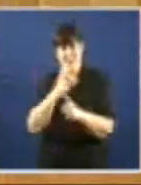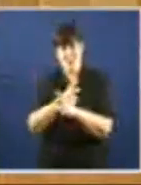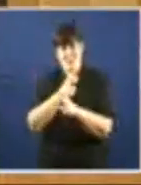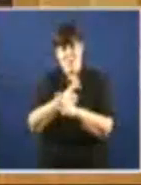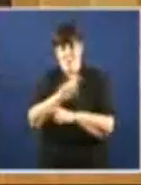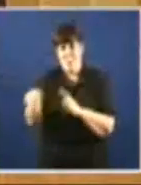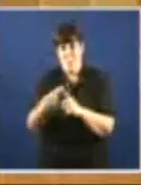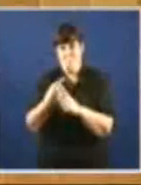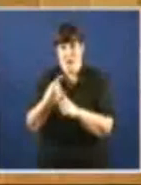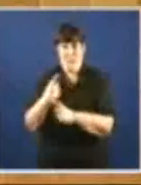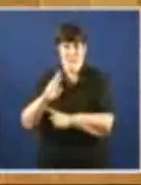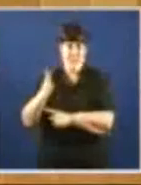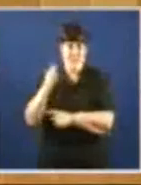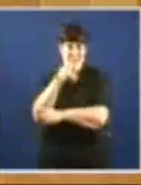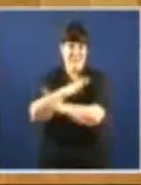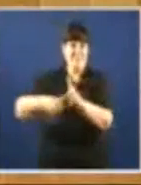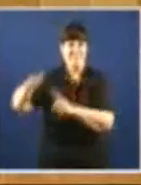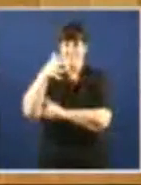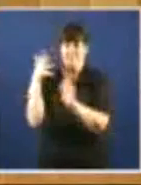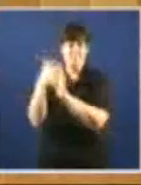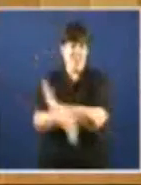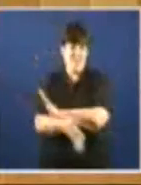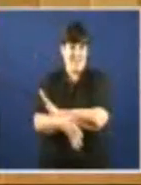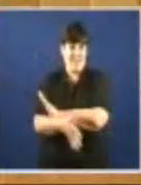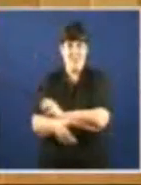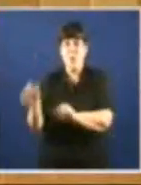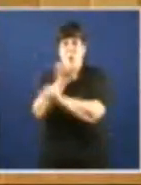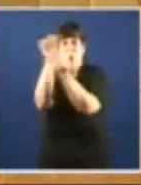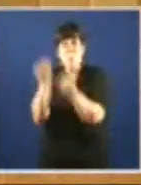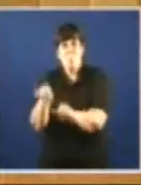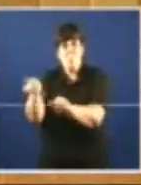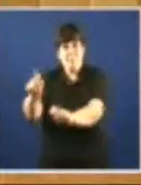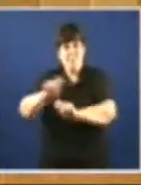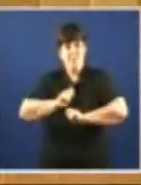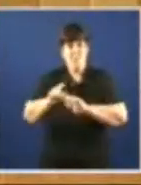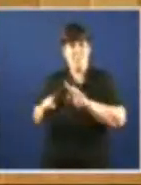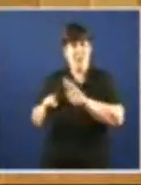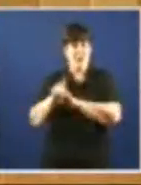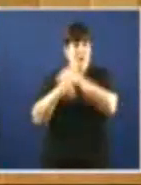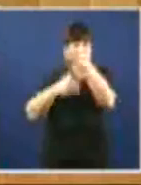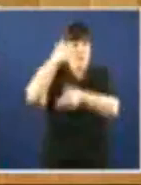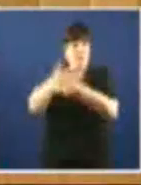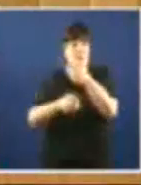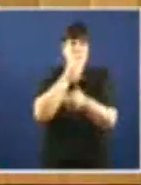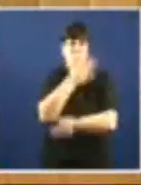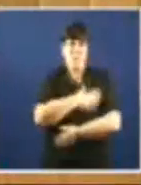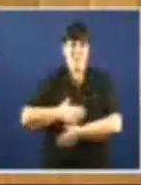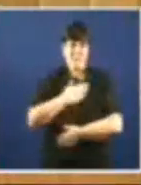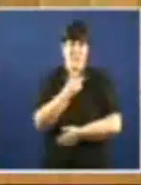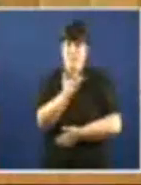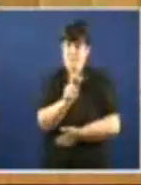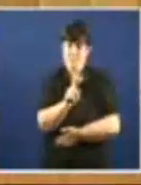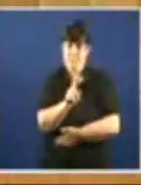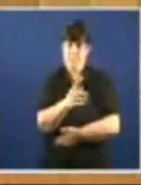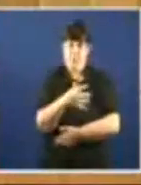económica para toda a vida Nunca este modelo Foi a base do desenvolvemento Do benestar futuro destes povos Seixan Perú,